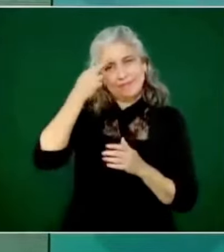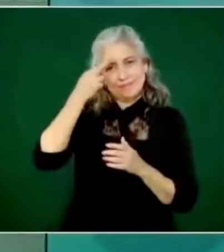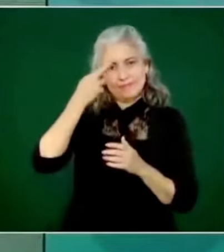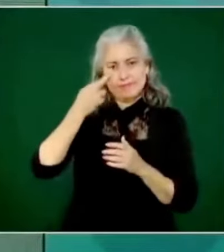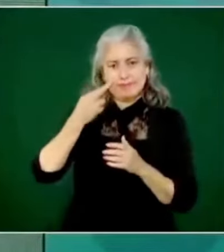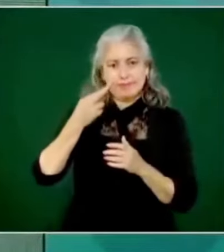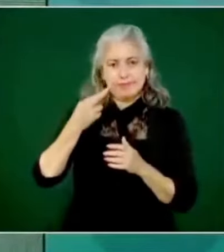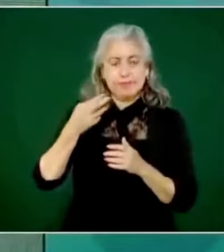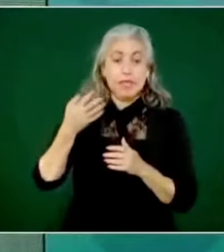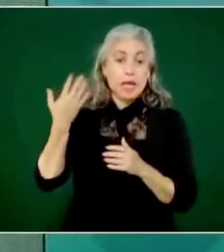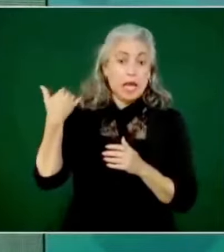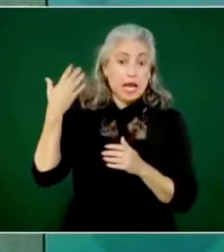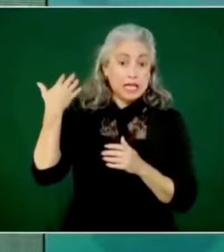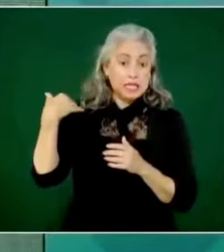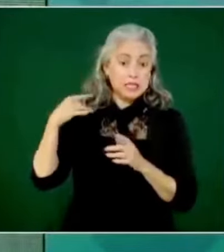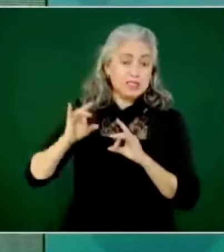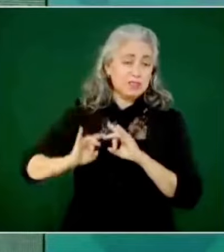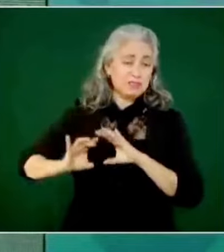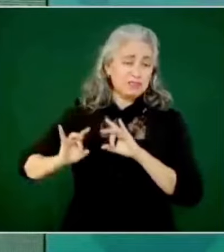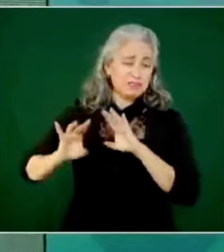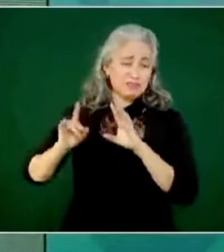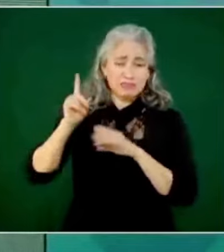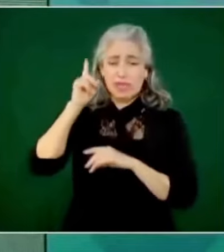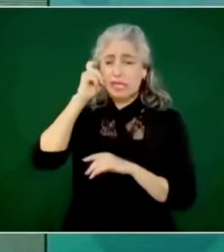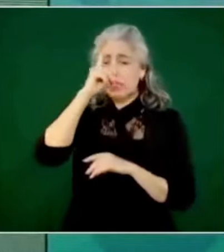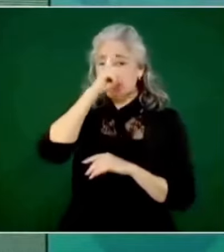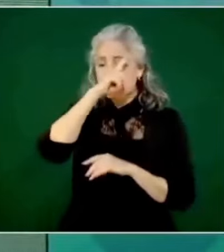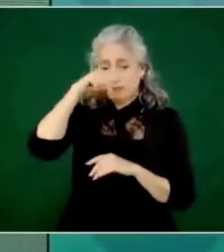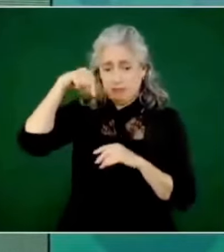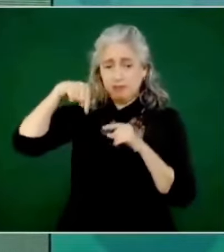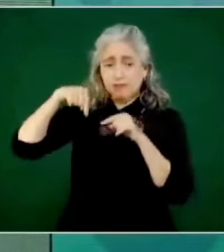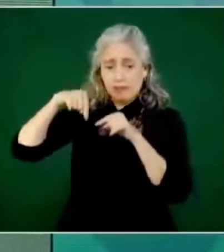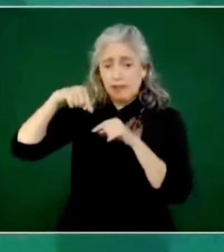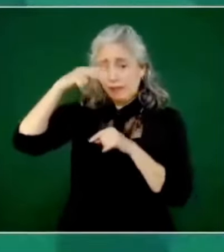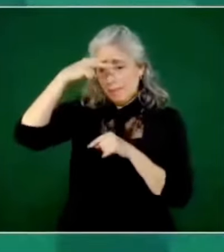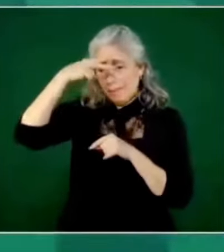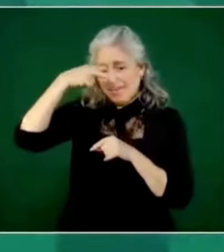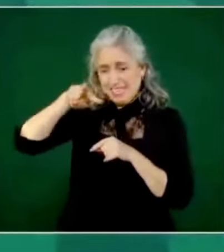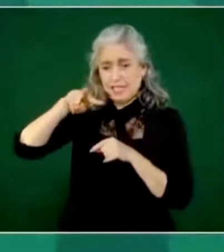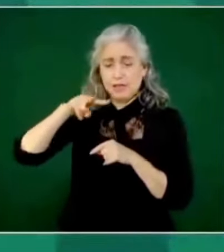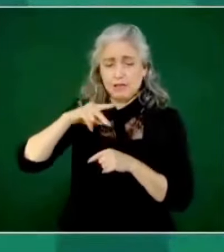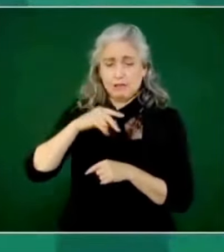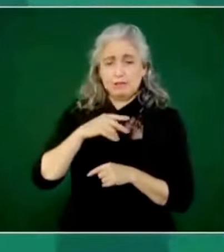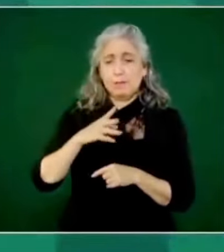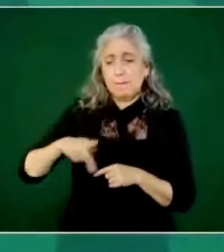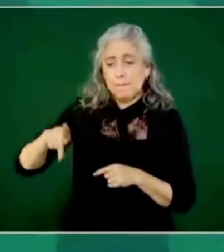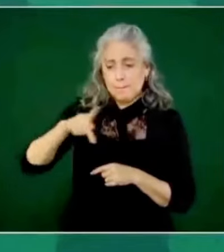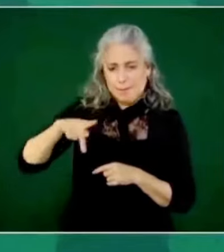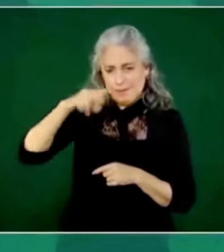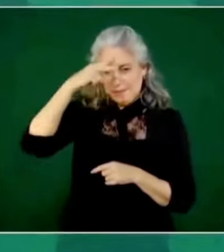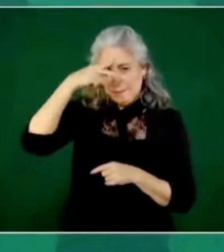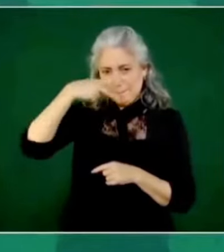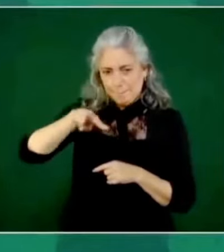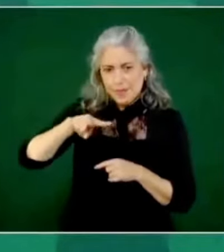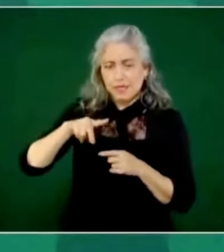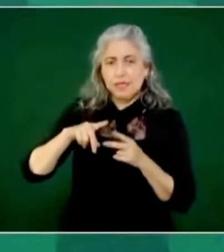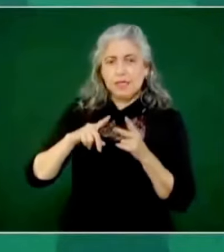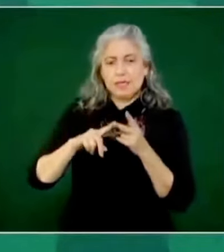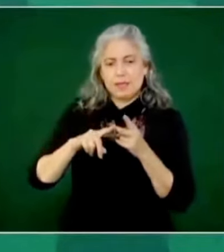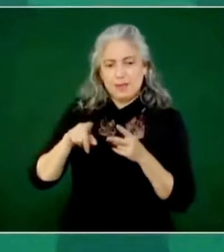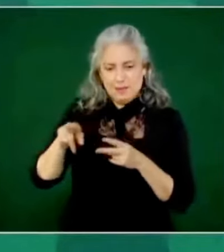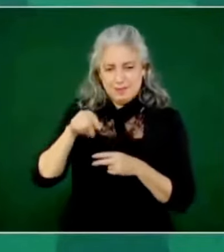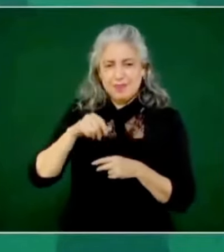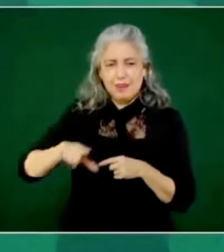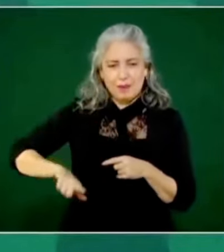acontecimientos que vivieron el pueblo de México y el gobierno de Juárez durante la guerra de reforma